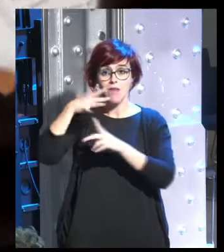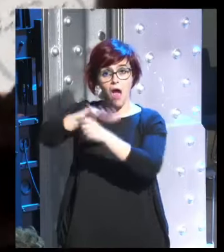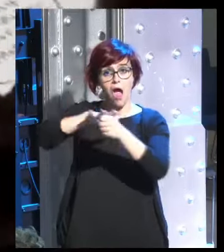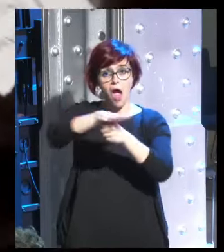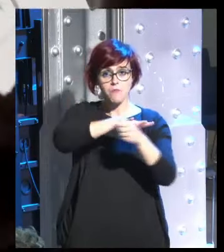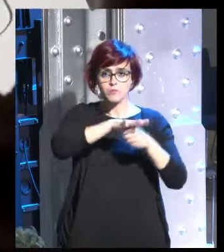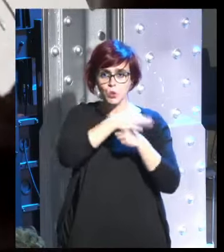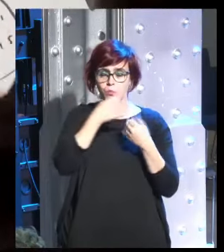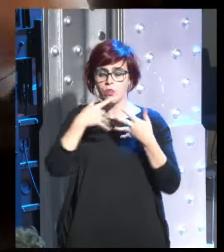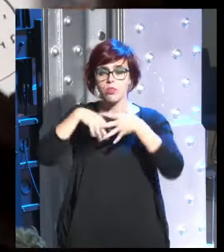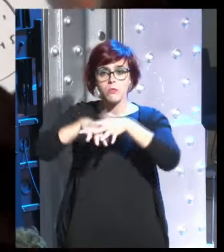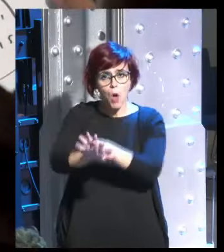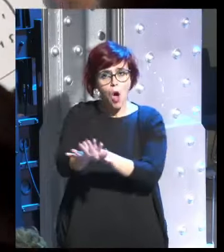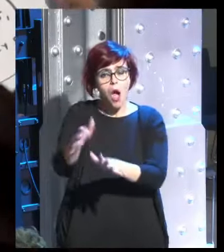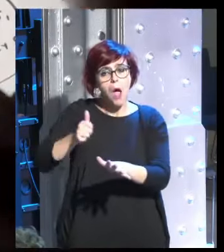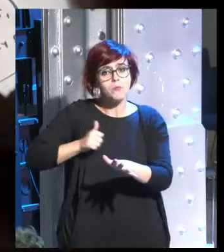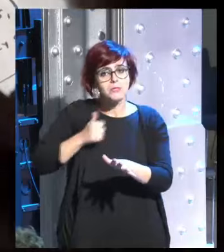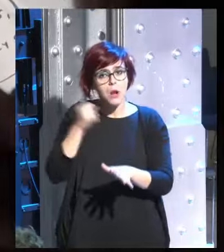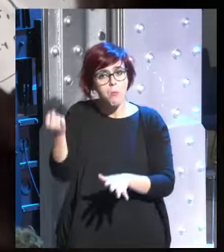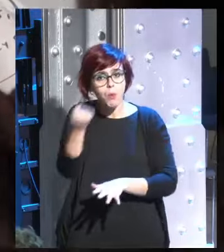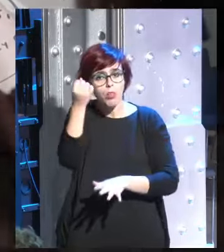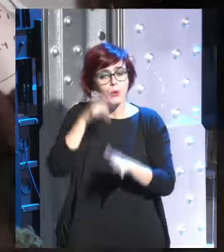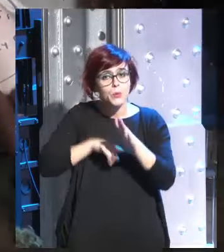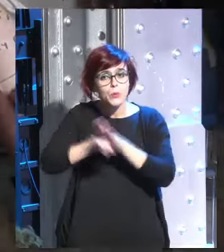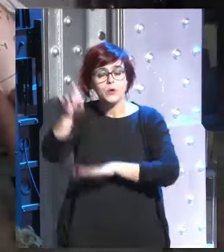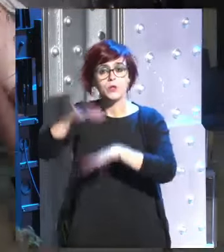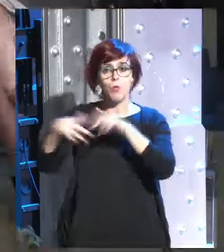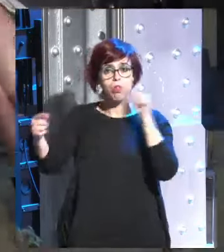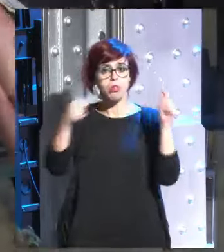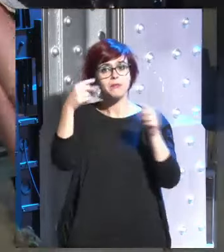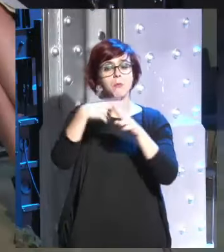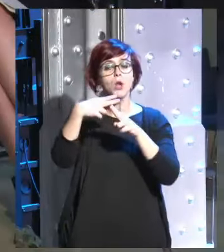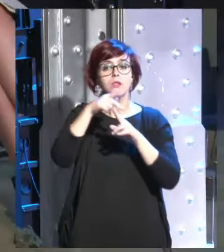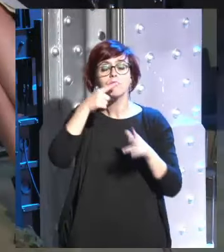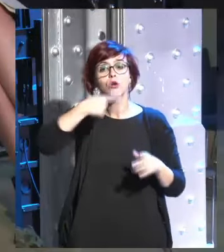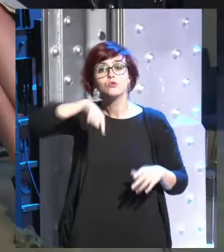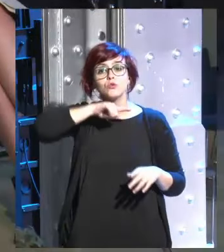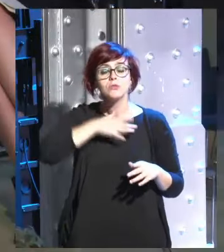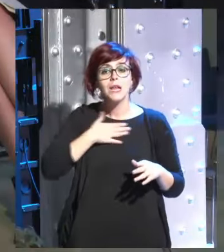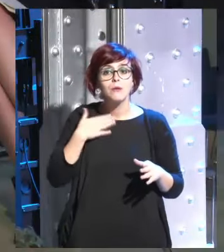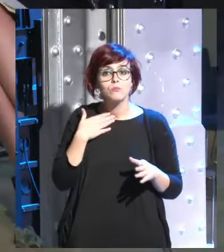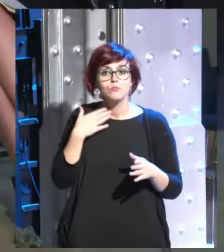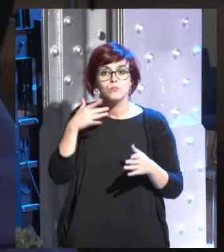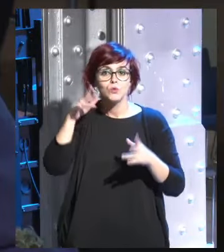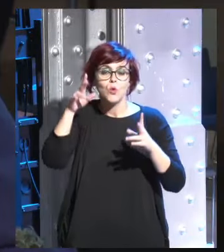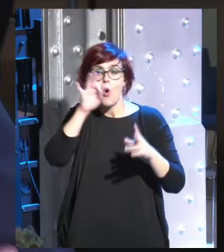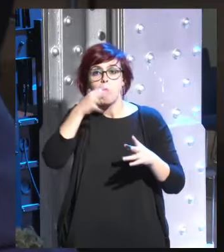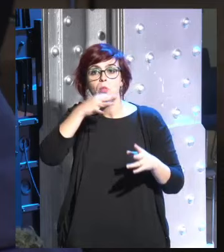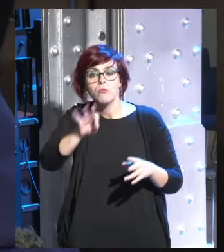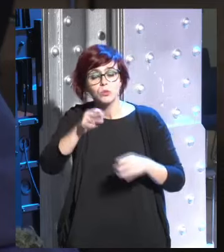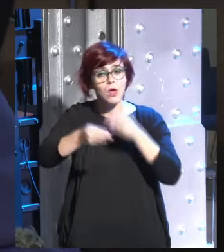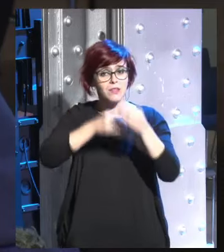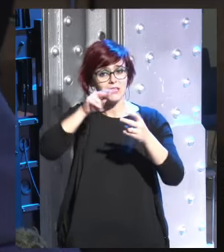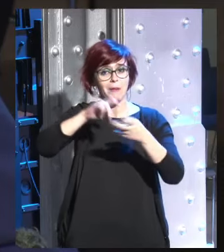ámbitos y arrancar un debate político serio sobre qué queremos que podemos hacer sobre estas nuevas tecnologías